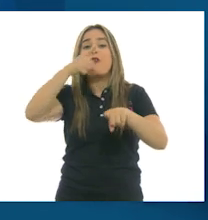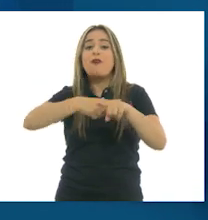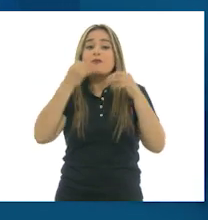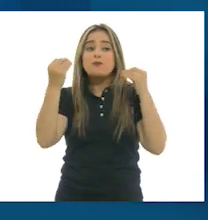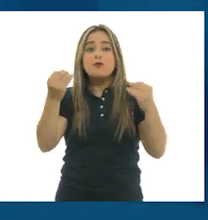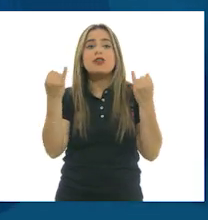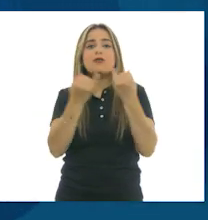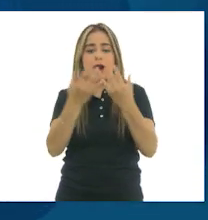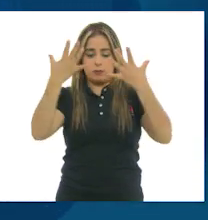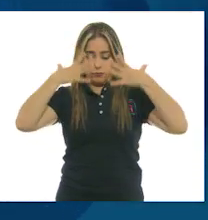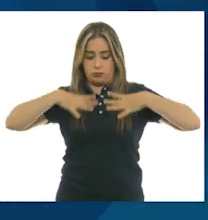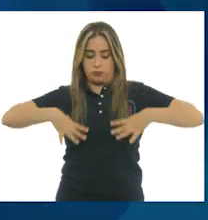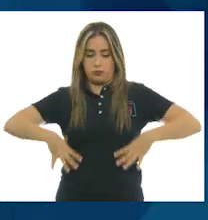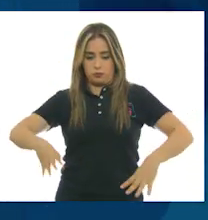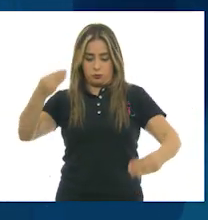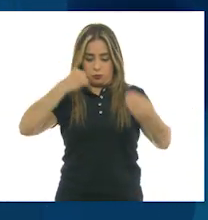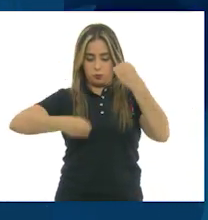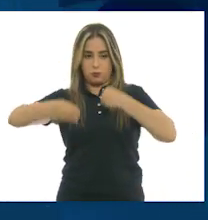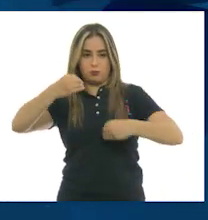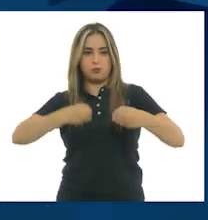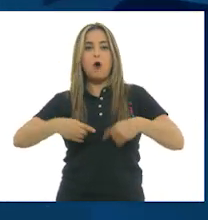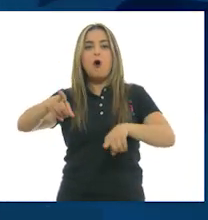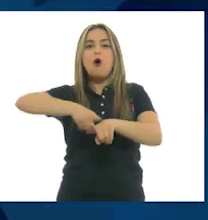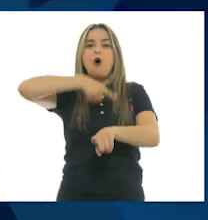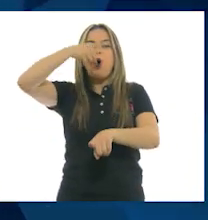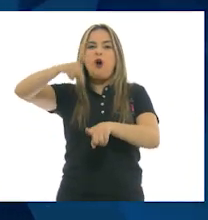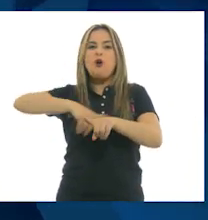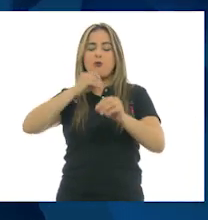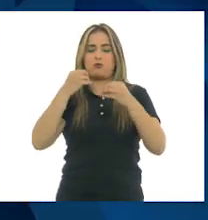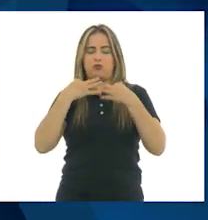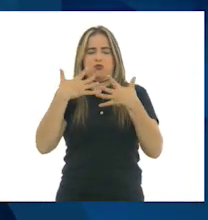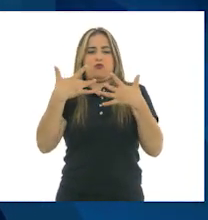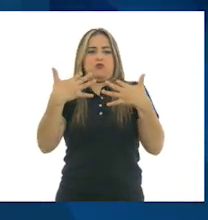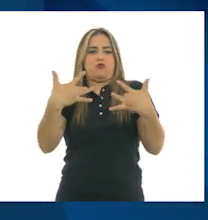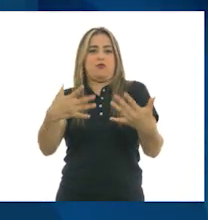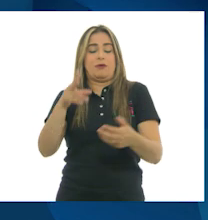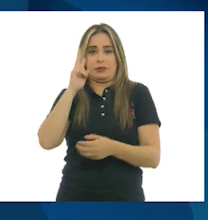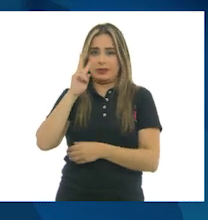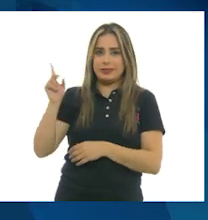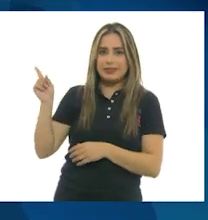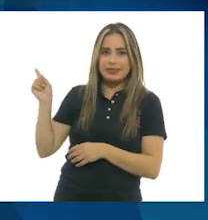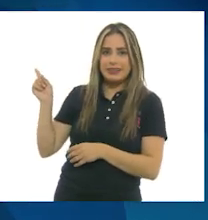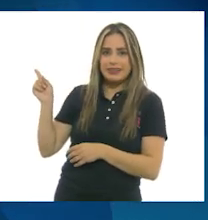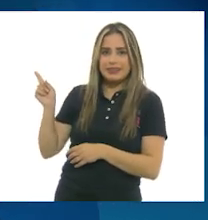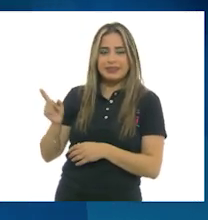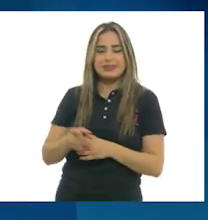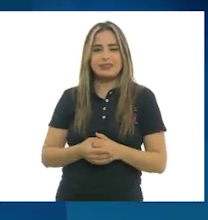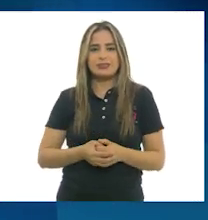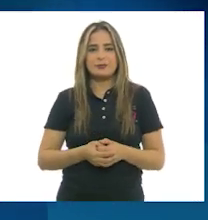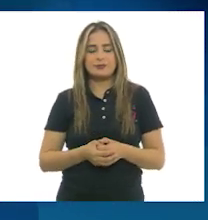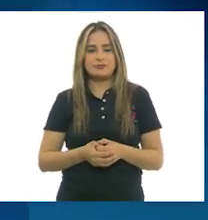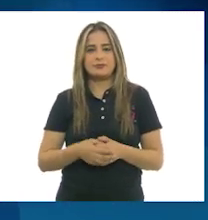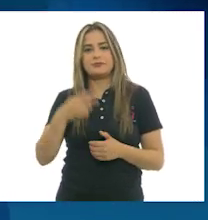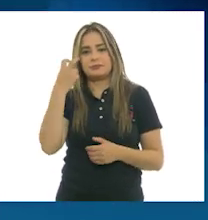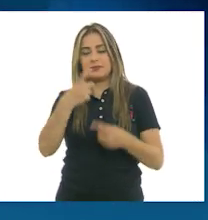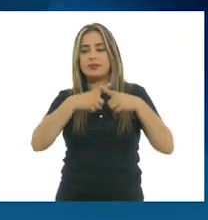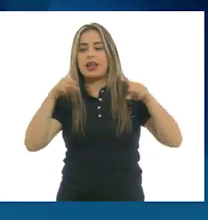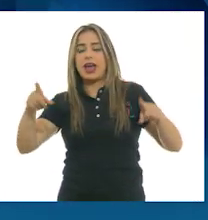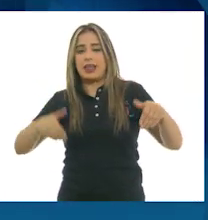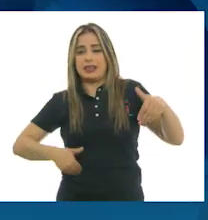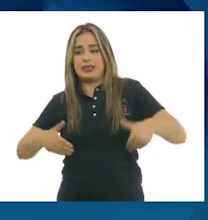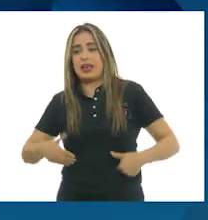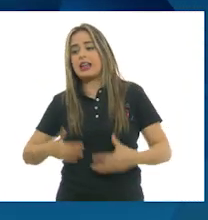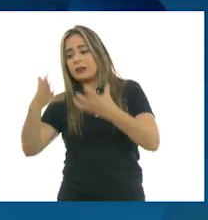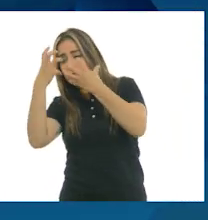colores que tienen en los vestuarios. ¿Te das cuenta que una de las características que hace diferente una tragedia de una